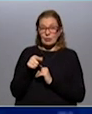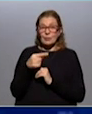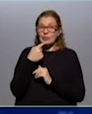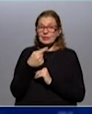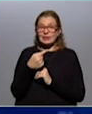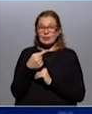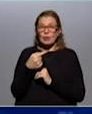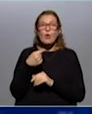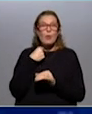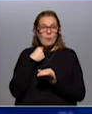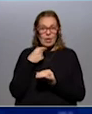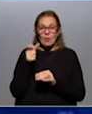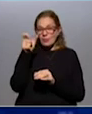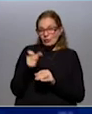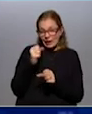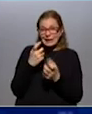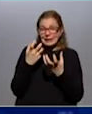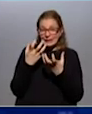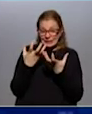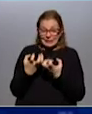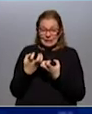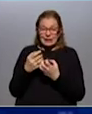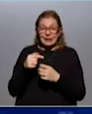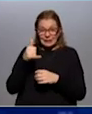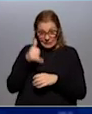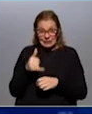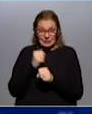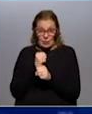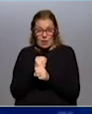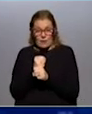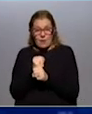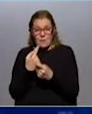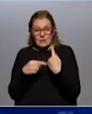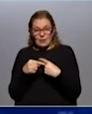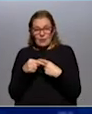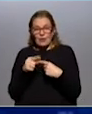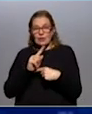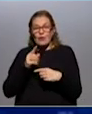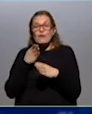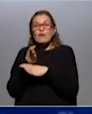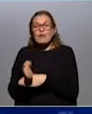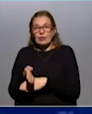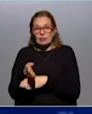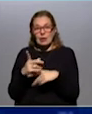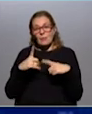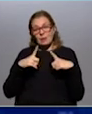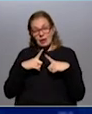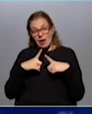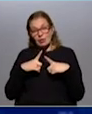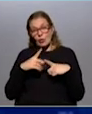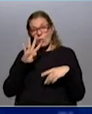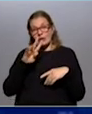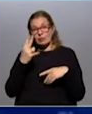el término, son ocupados. El tema es que cuando vos mirás adentro de los ocupados ausentes, vos tenés que el 42% está ausente